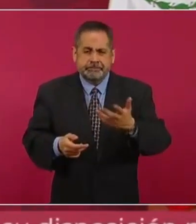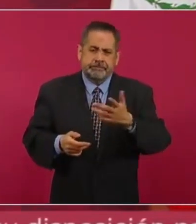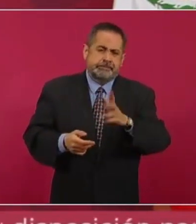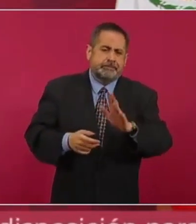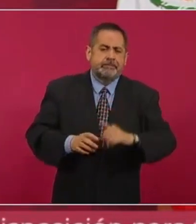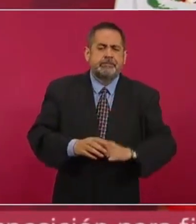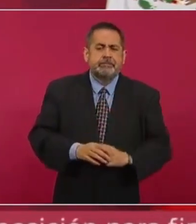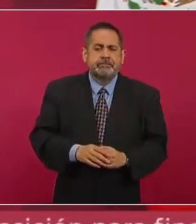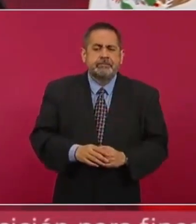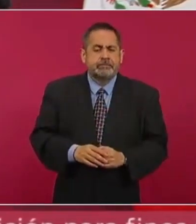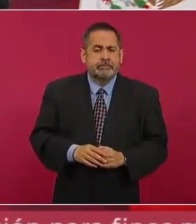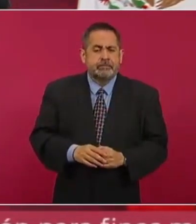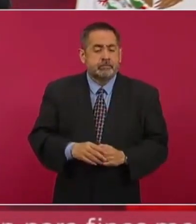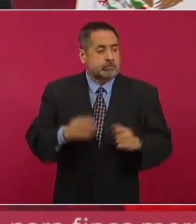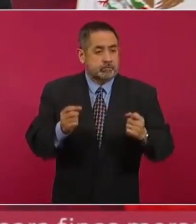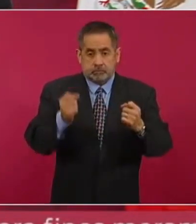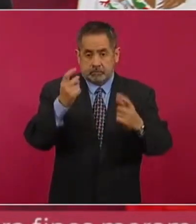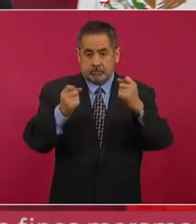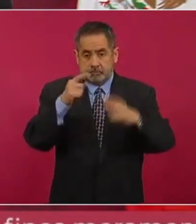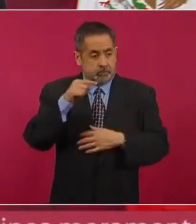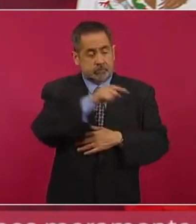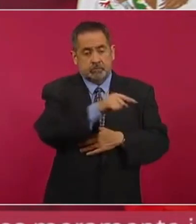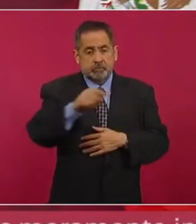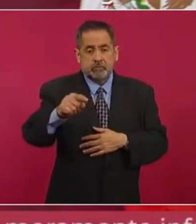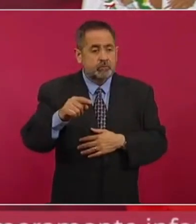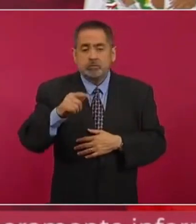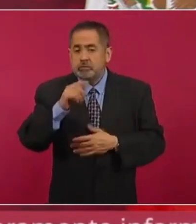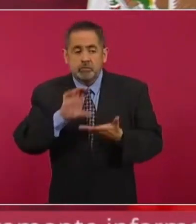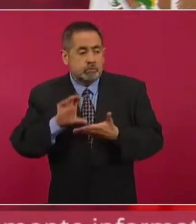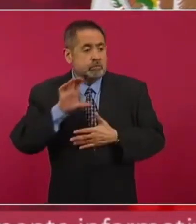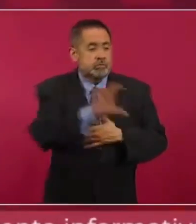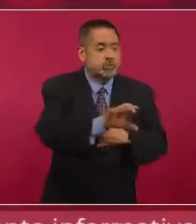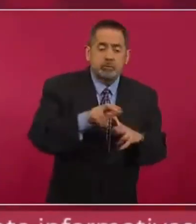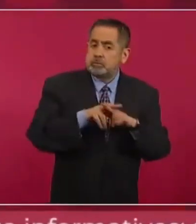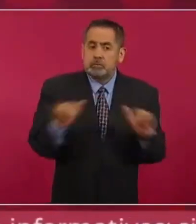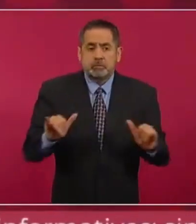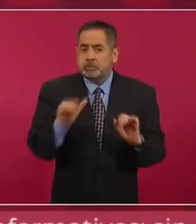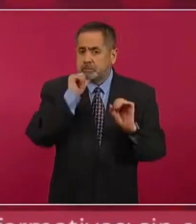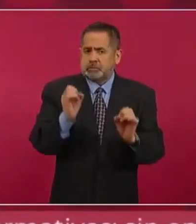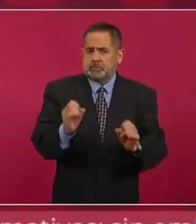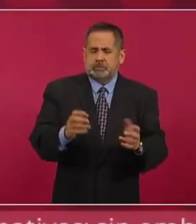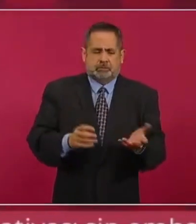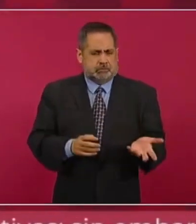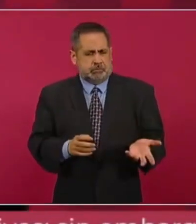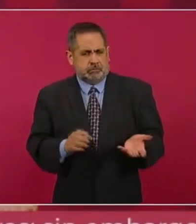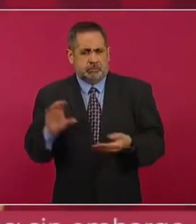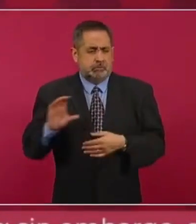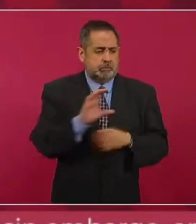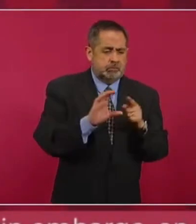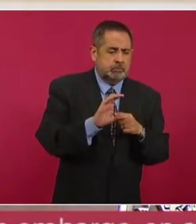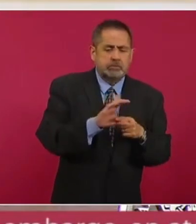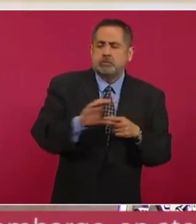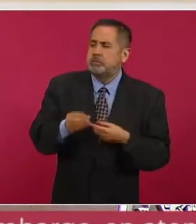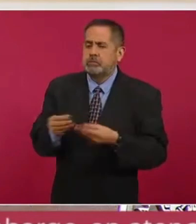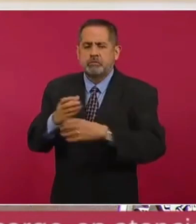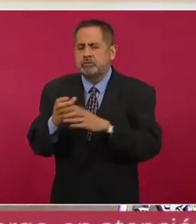y en algunos casos ni siquiera se aplicaba y se utilizaba el recurso.